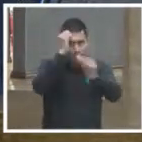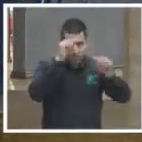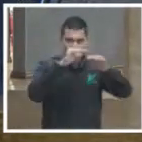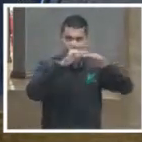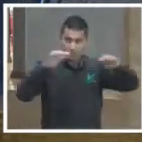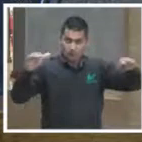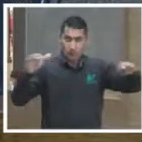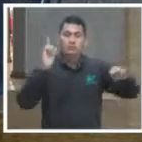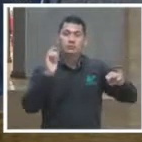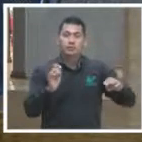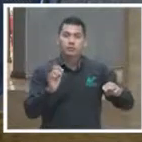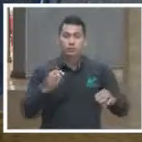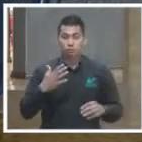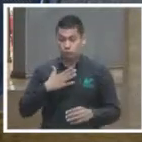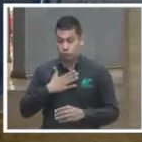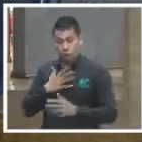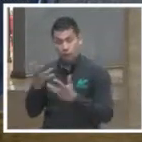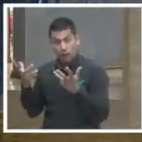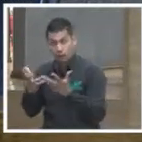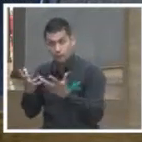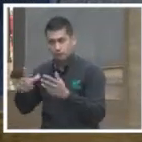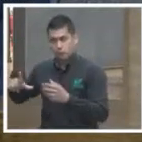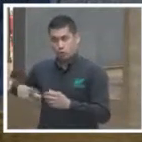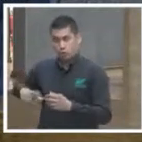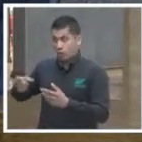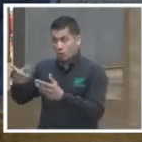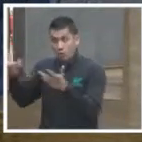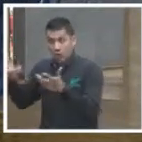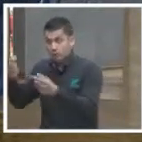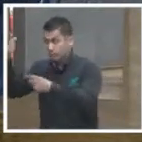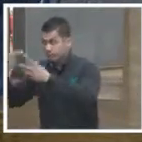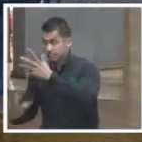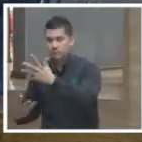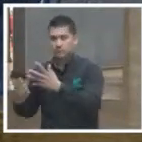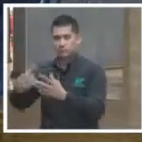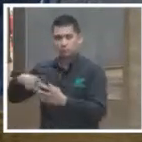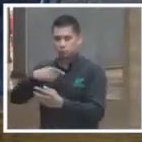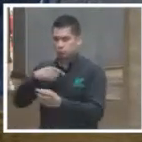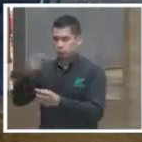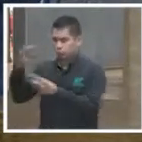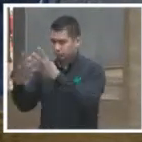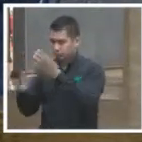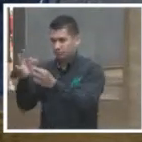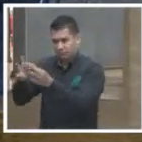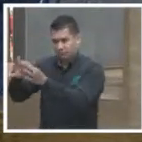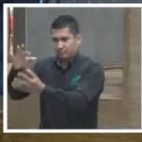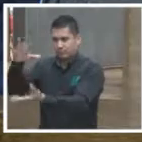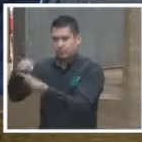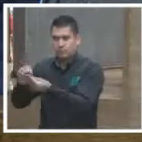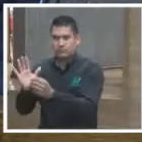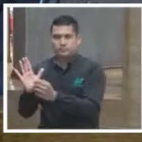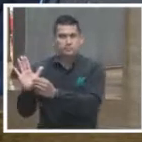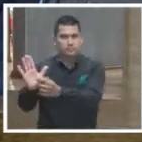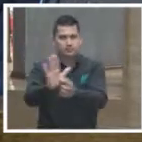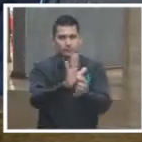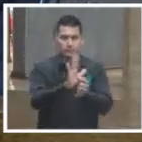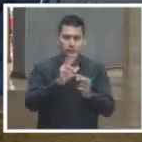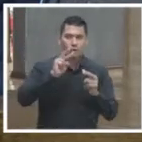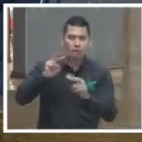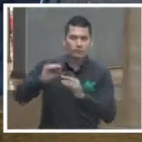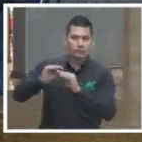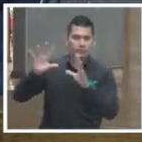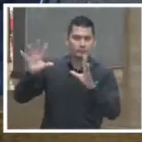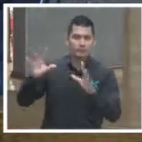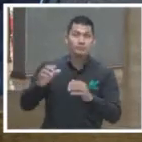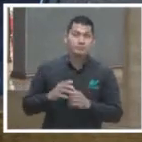precisamente la rendición de cuentas. No necesito abundar mucho en eso, pero sí quiero abundar en las dimensiones